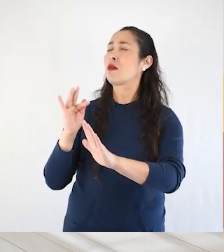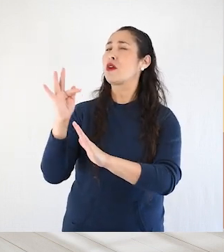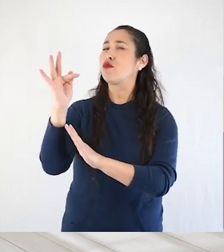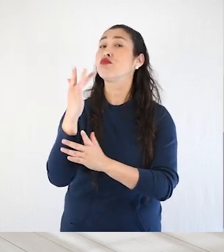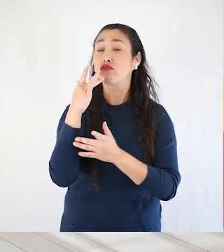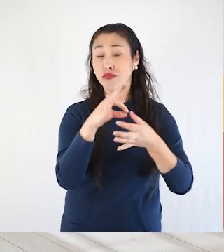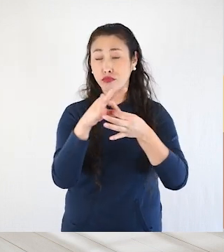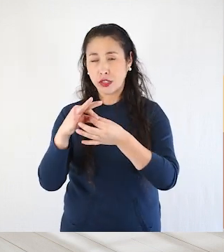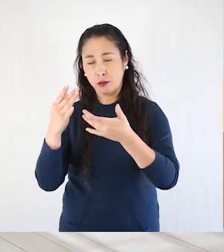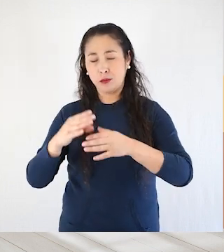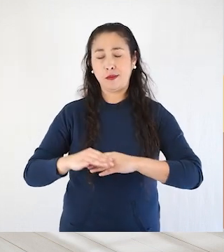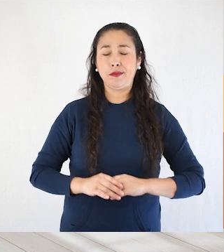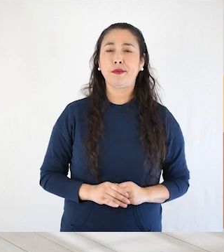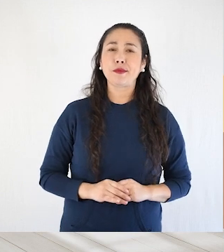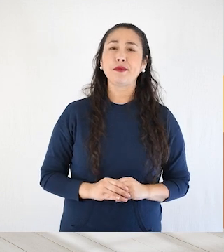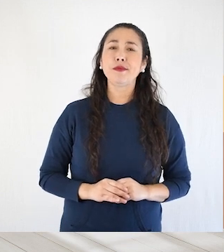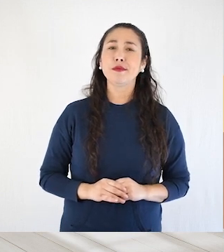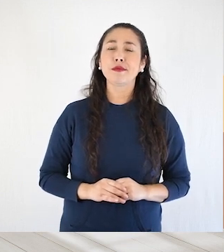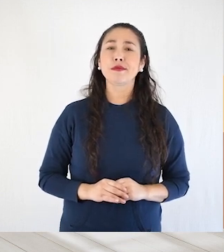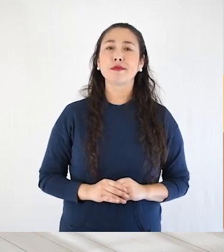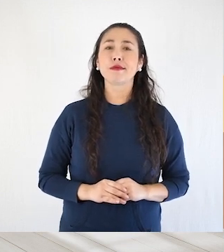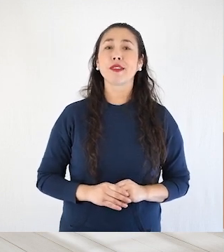padres o madres a nuestra edad o muy jóvenes.